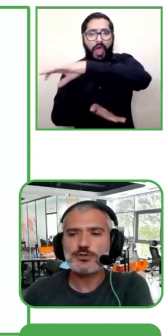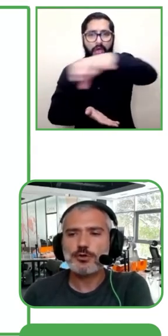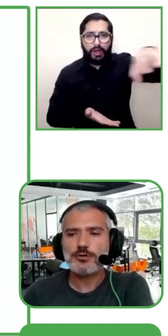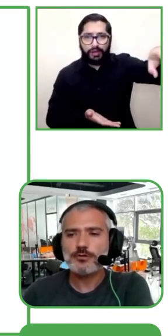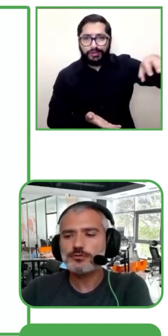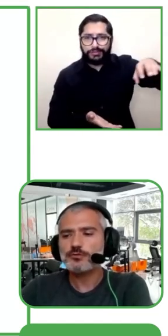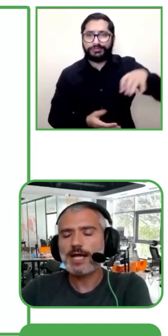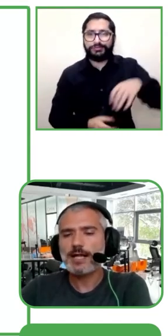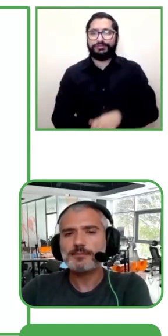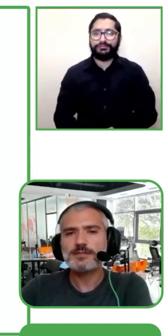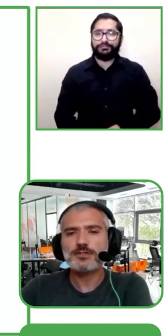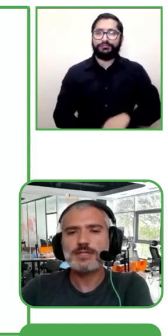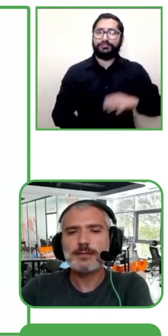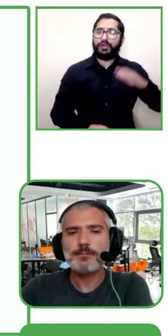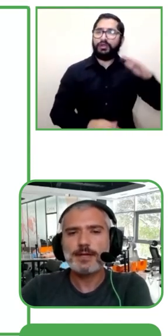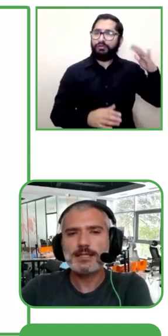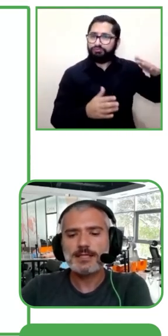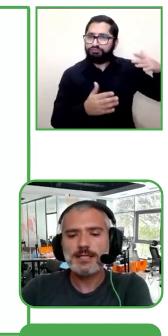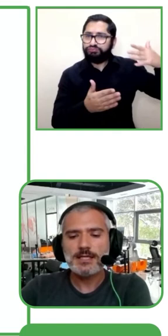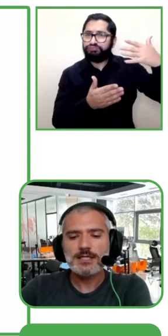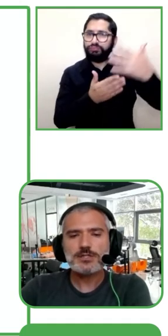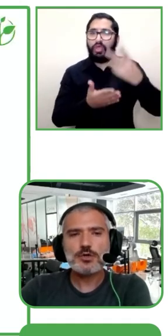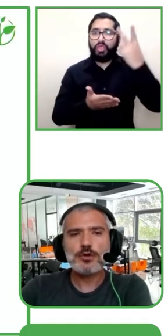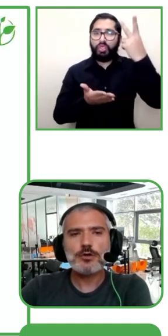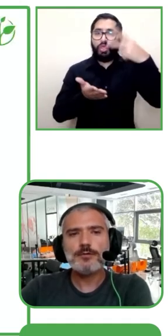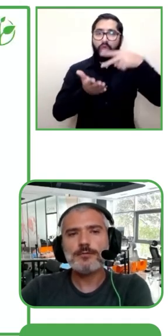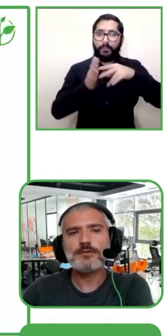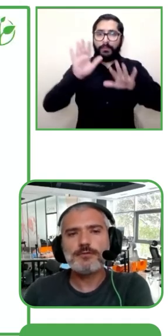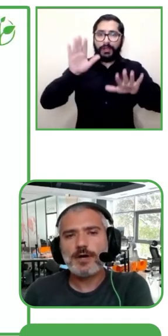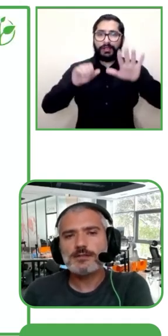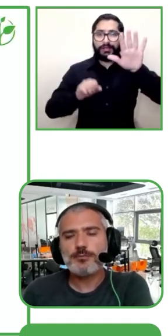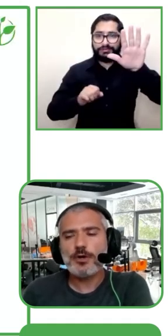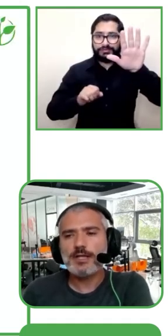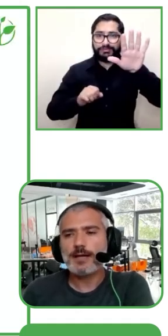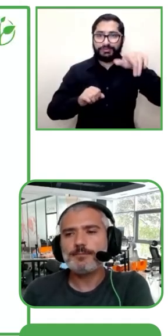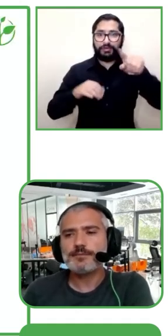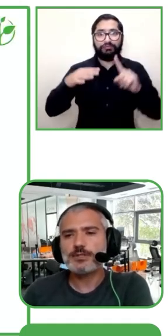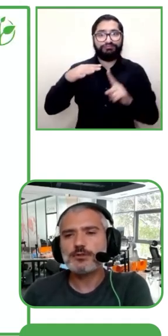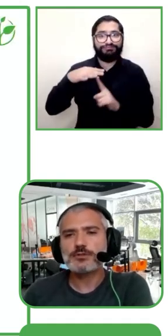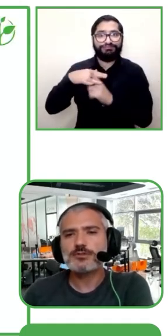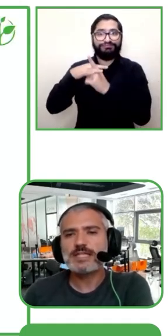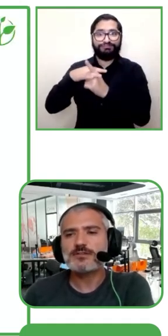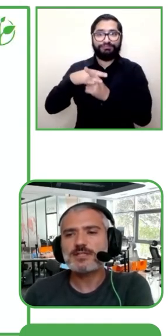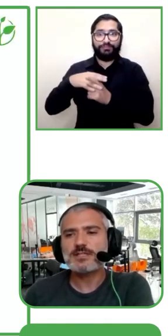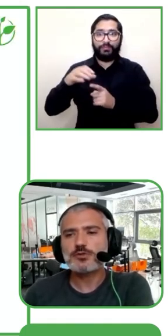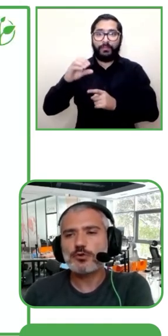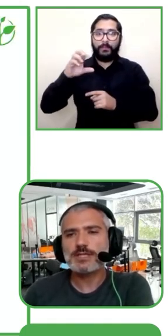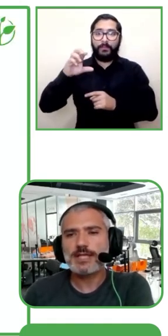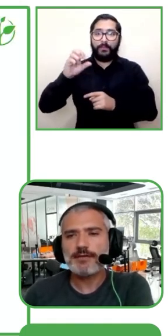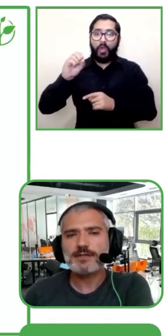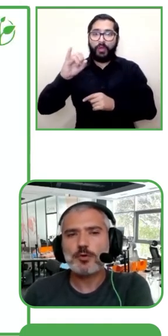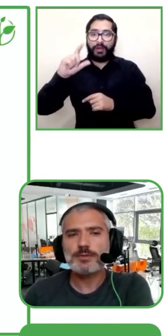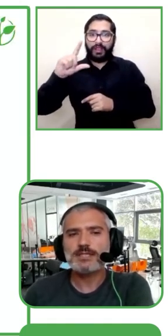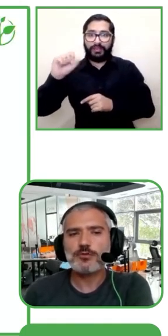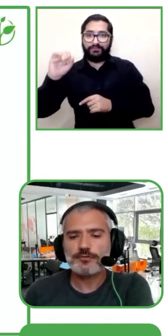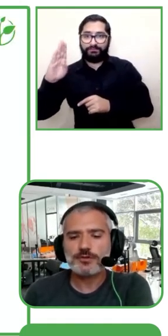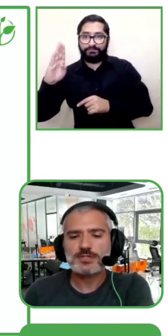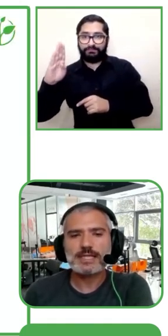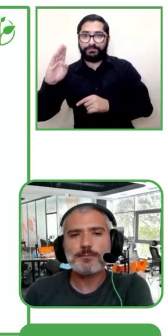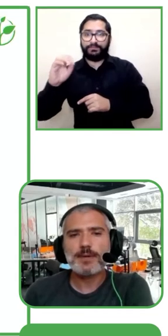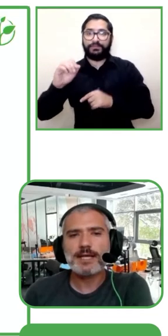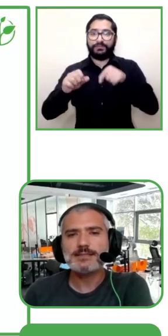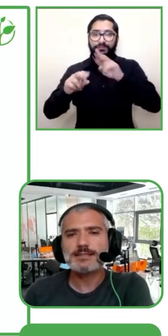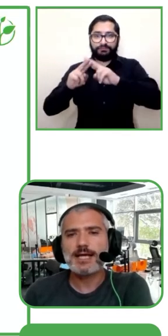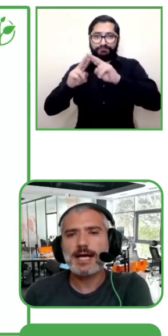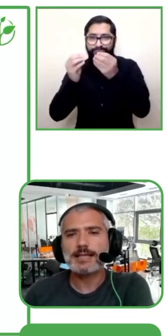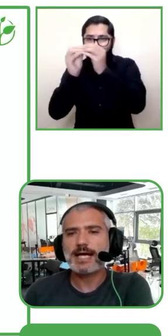Poilabs con mi amigo de esa ONG para ayudar a las personas con discapacidad visual fundamos Poilabs para aumentar